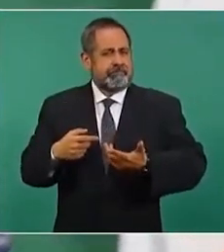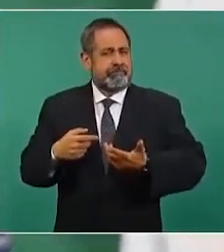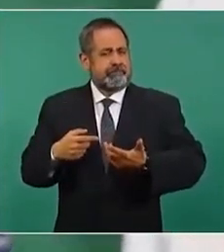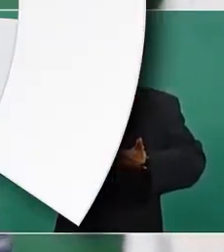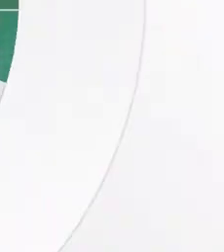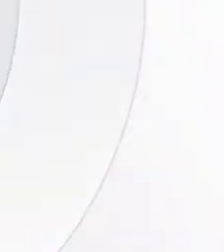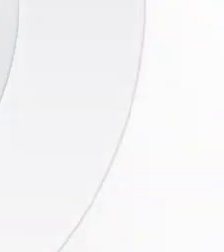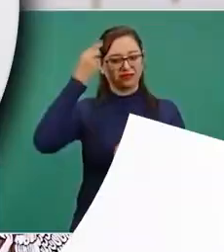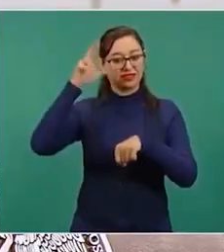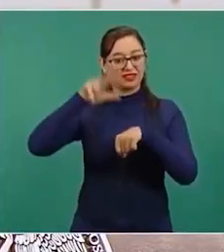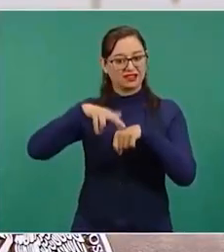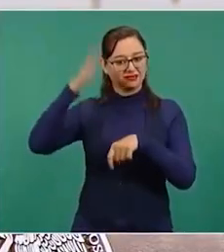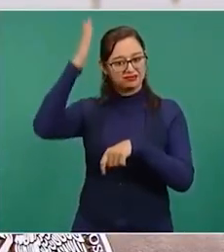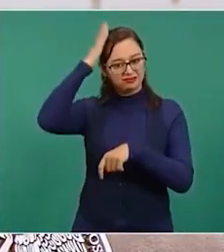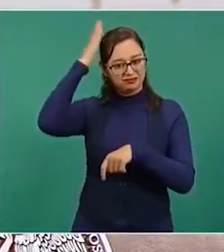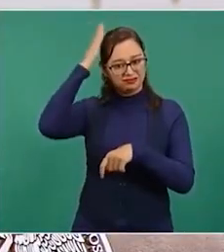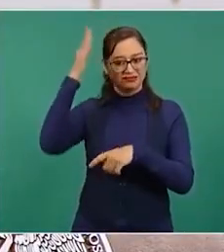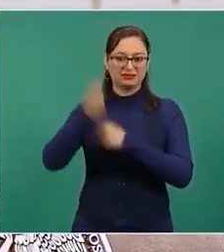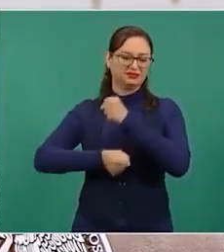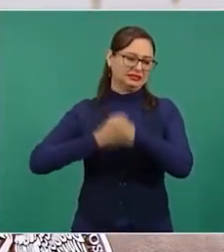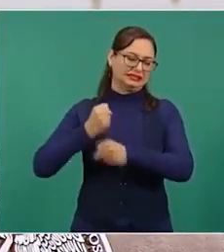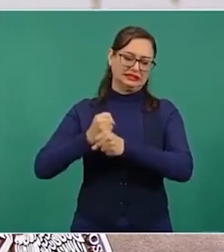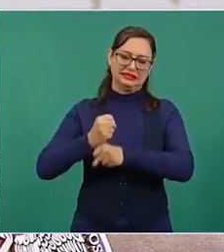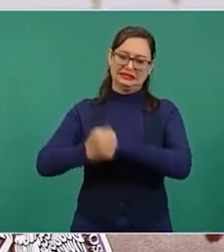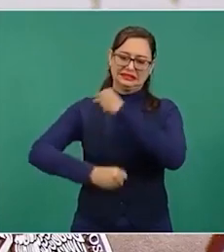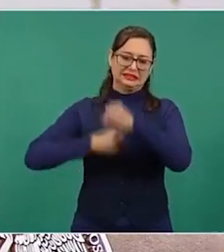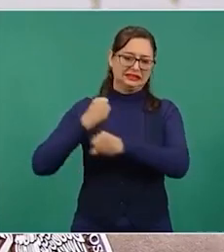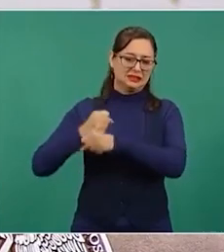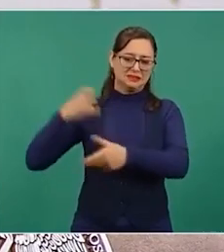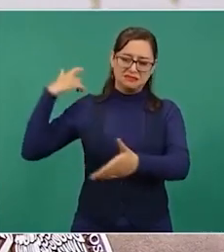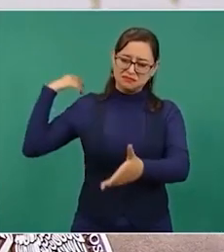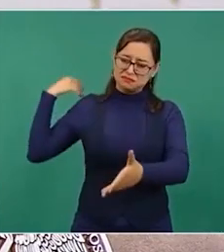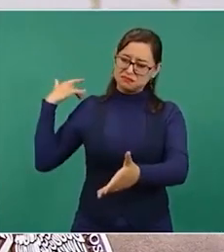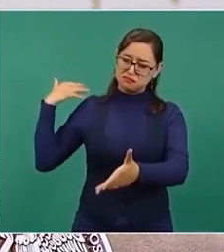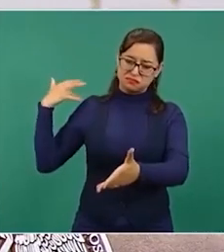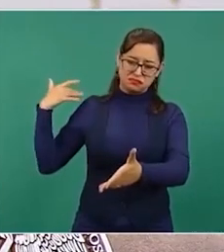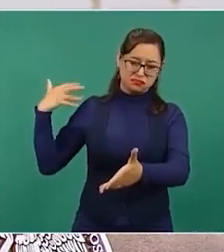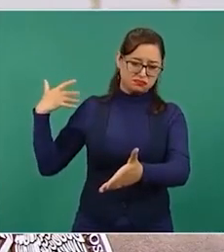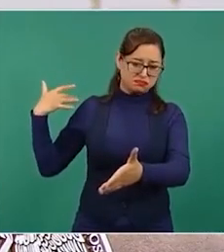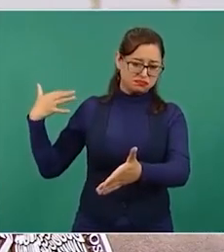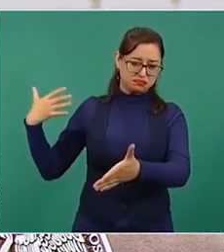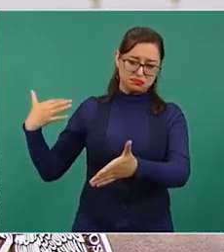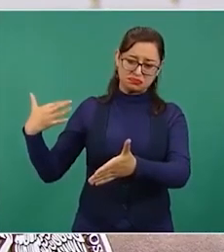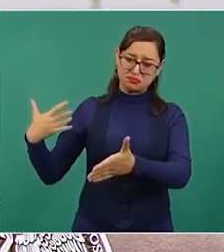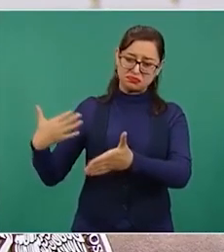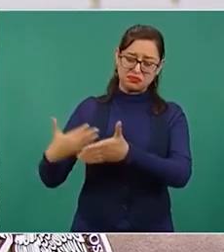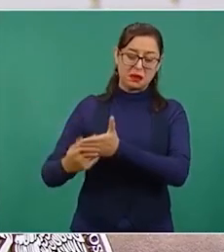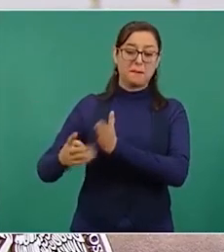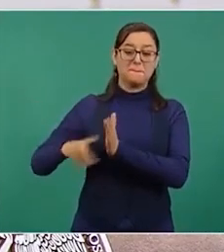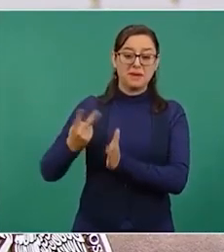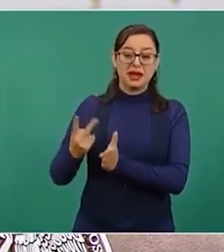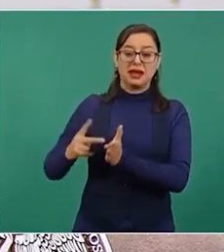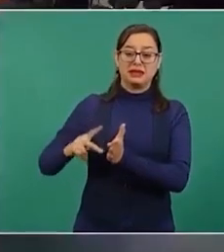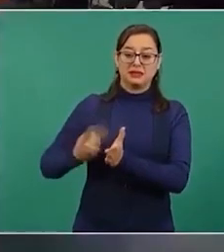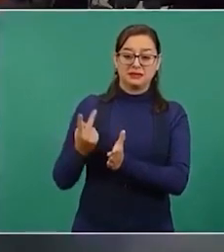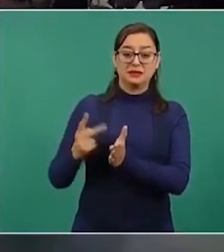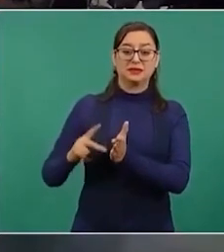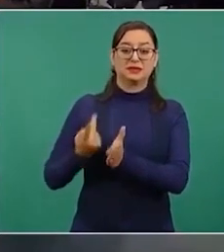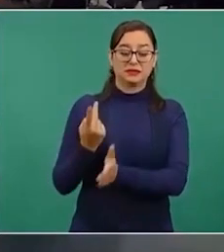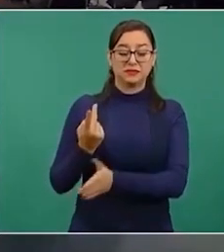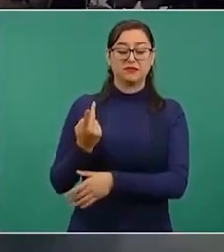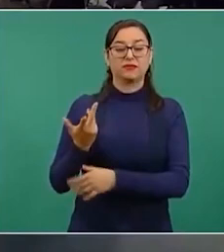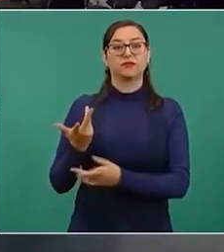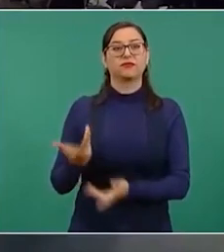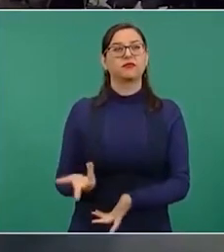ser mexican a lo largo de todos los años precedentes cofepris estableció en